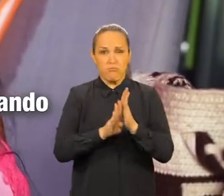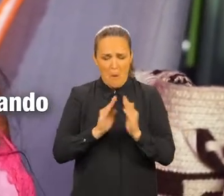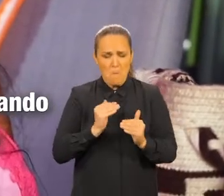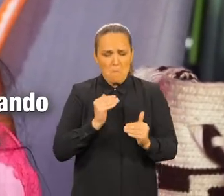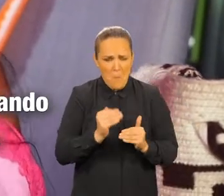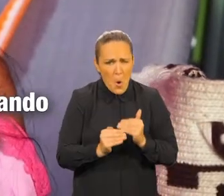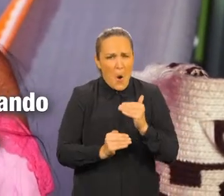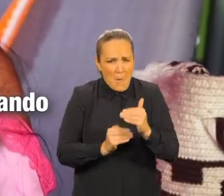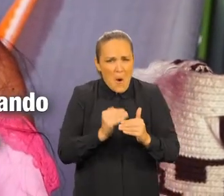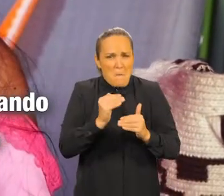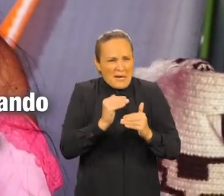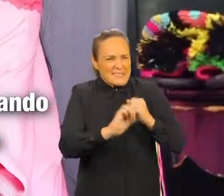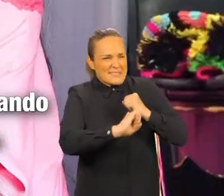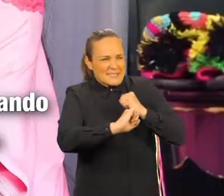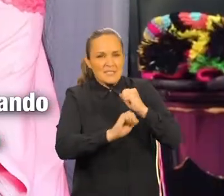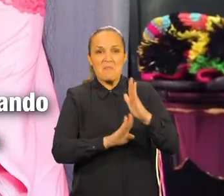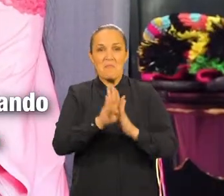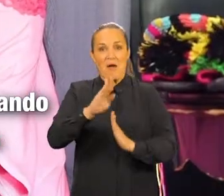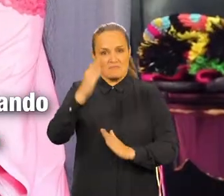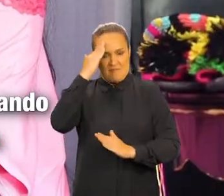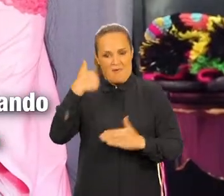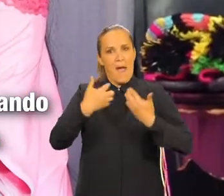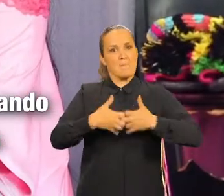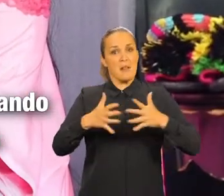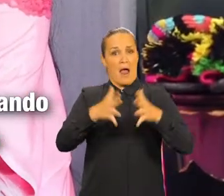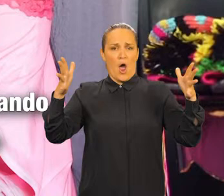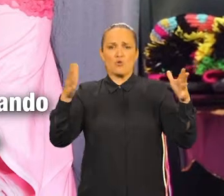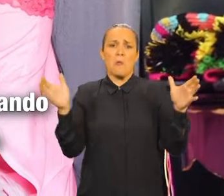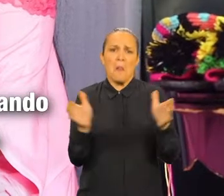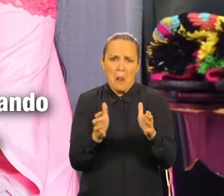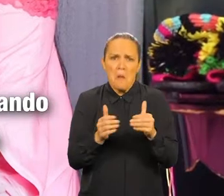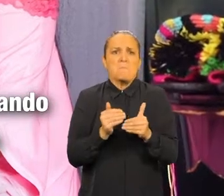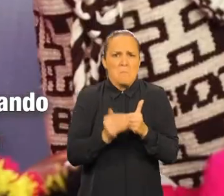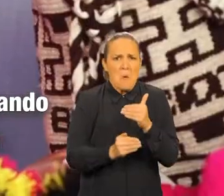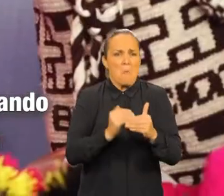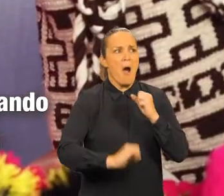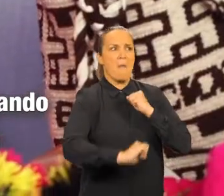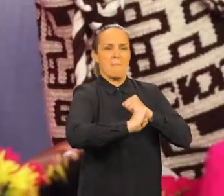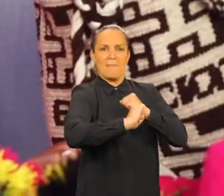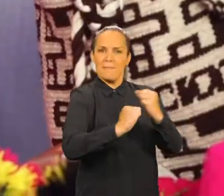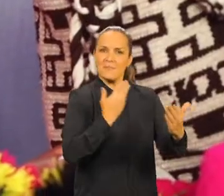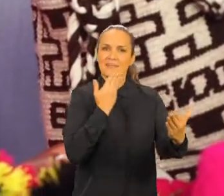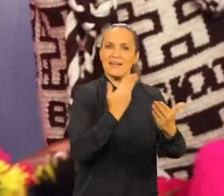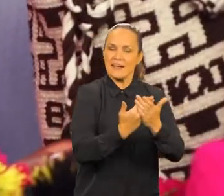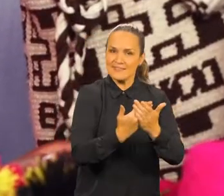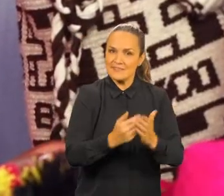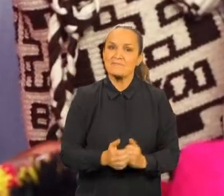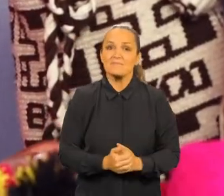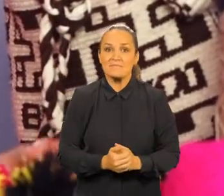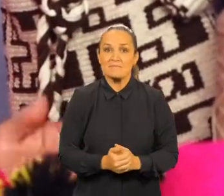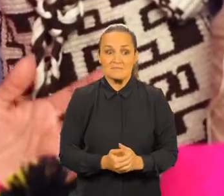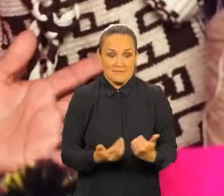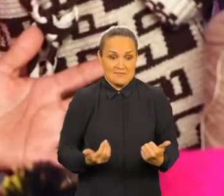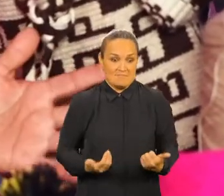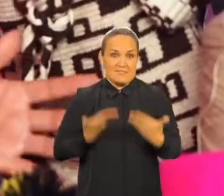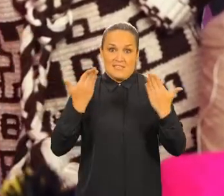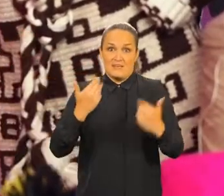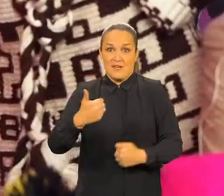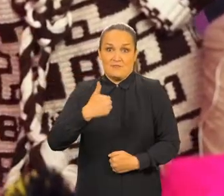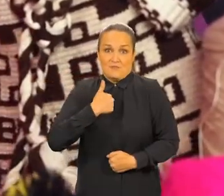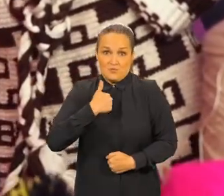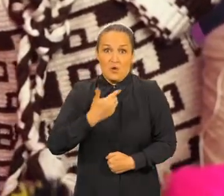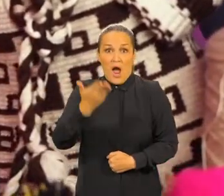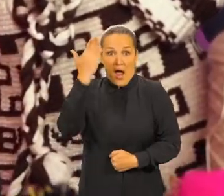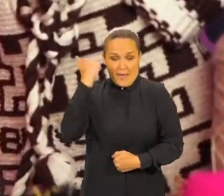que apenas estamos comenzando como emprendedoras. De igual manera, ha sido de un gran beneficio